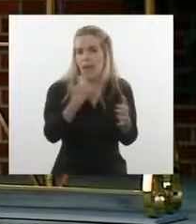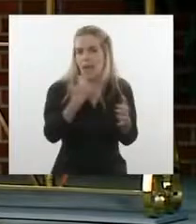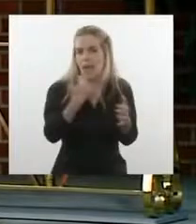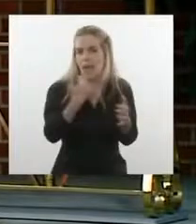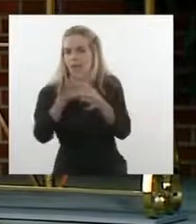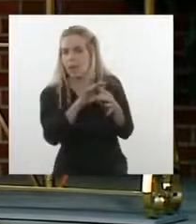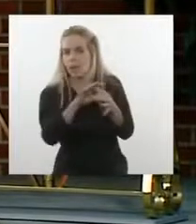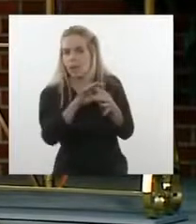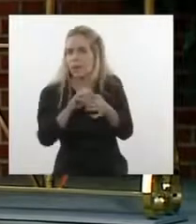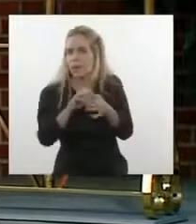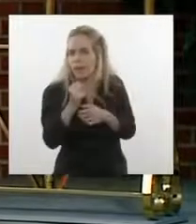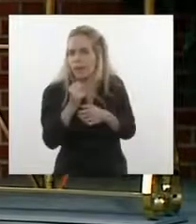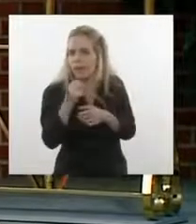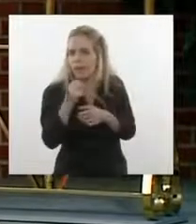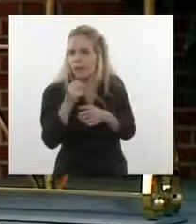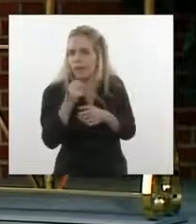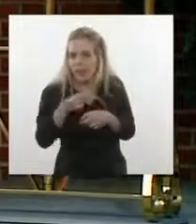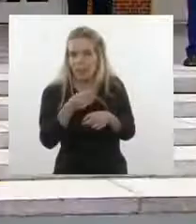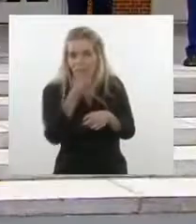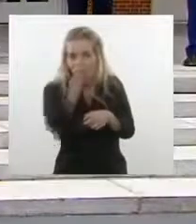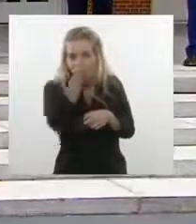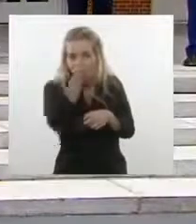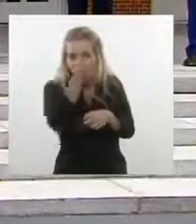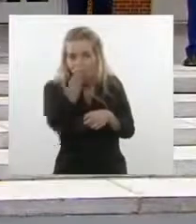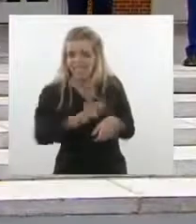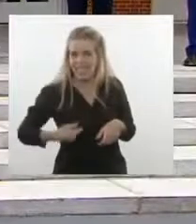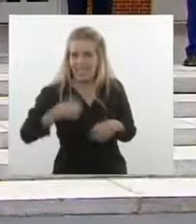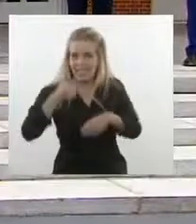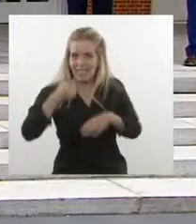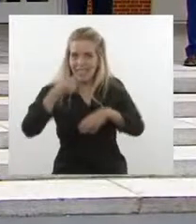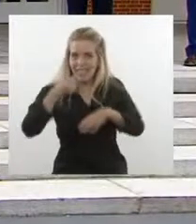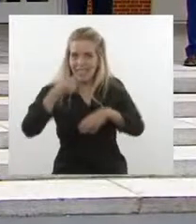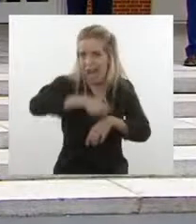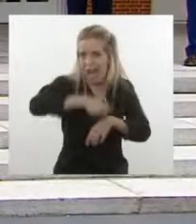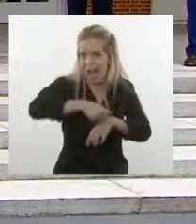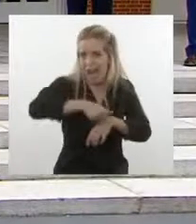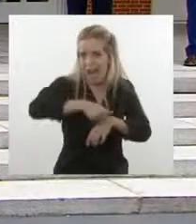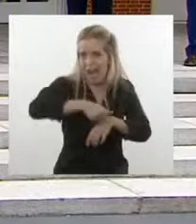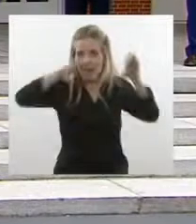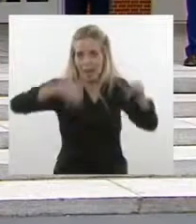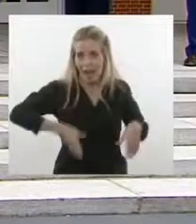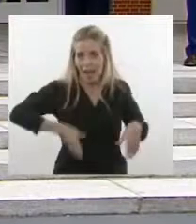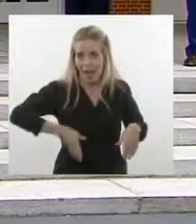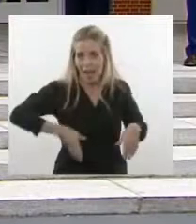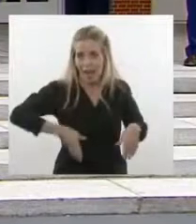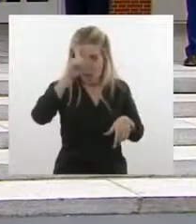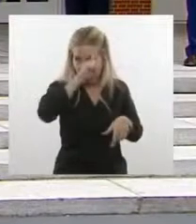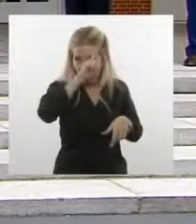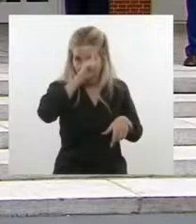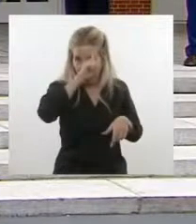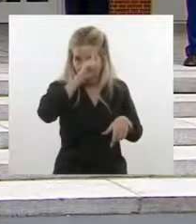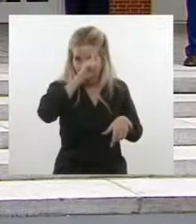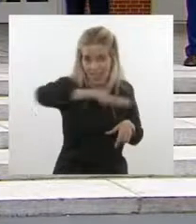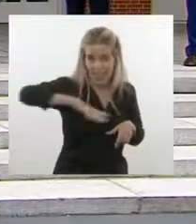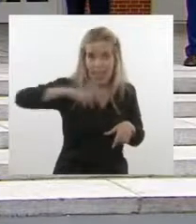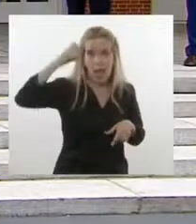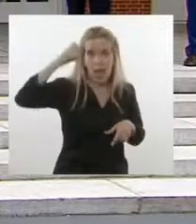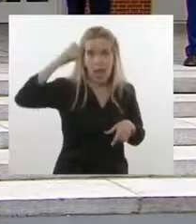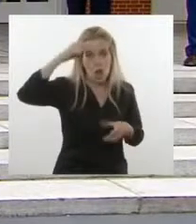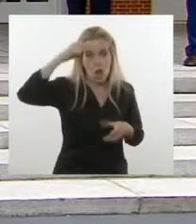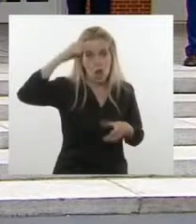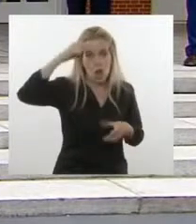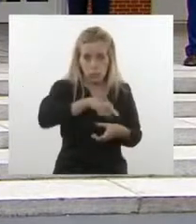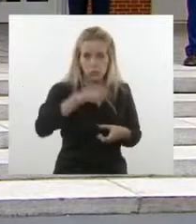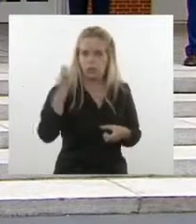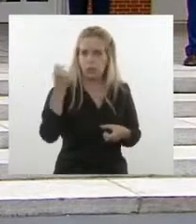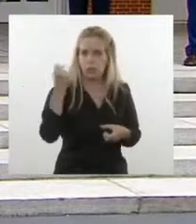que esta prueba, de nuevo, de tu presencia aquí en el Palacio de la Moncloa, en Madrid, no deja de ser un hito más en esa